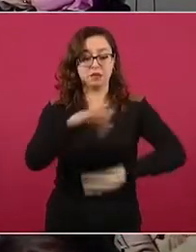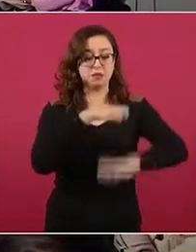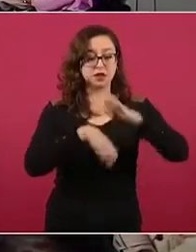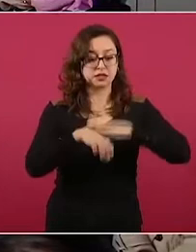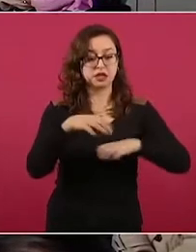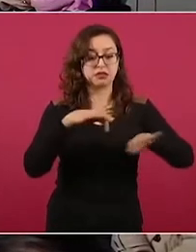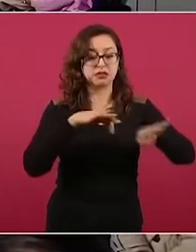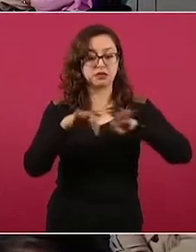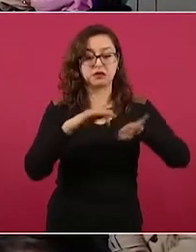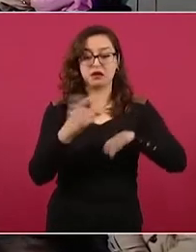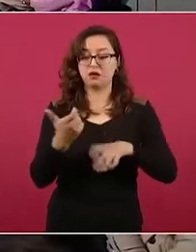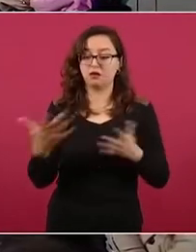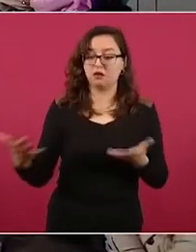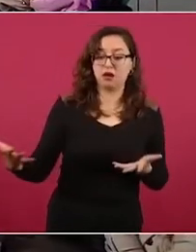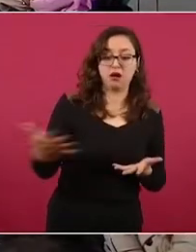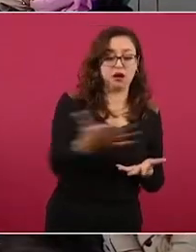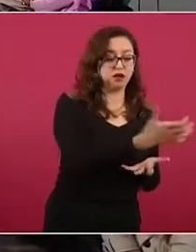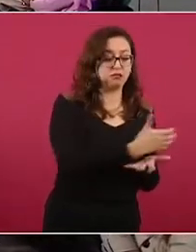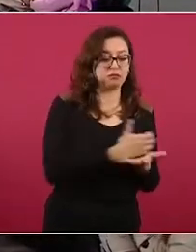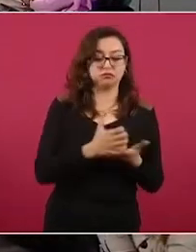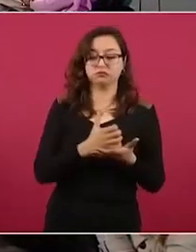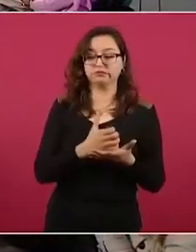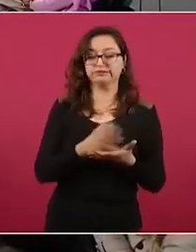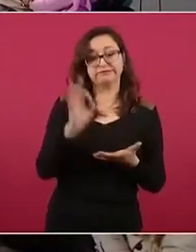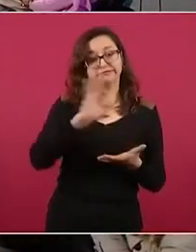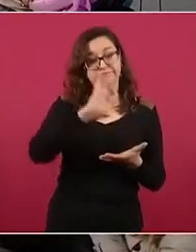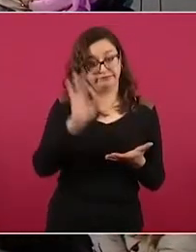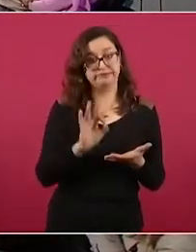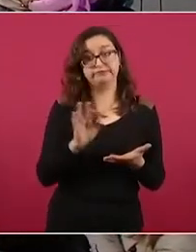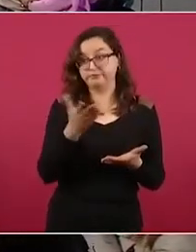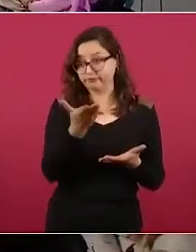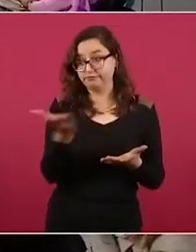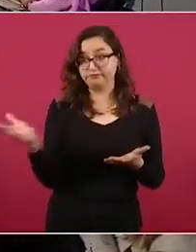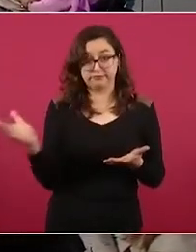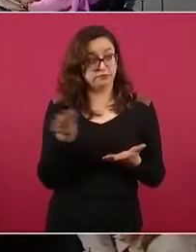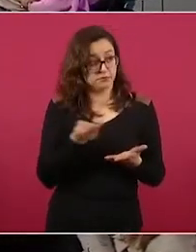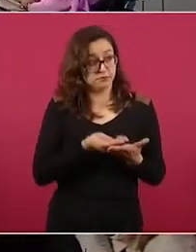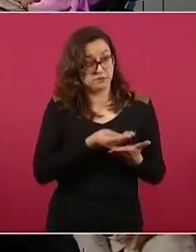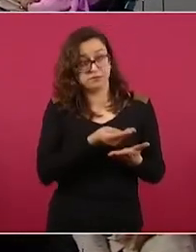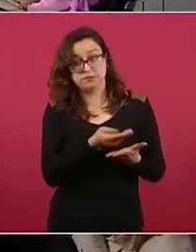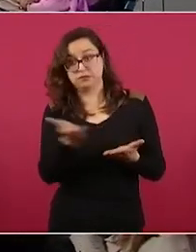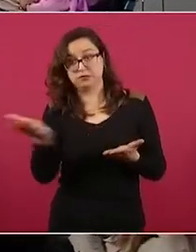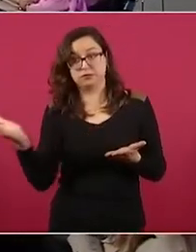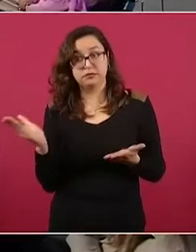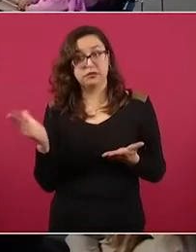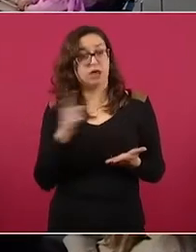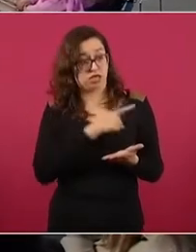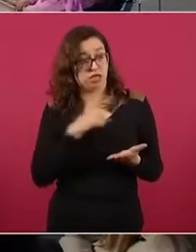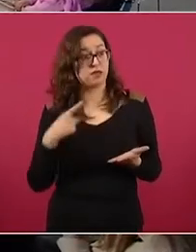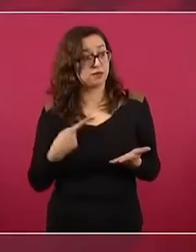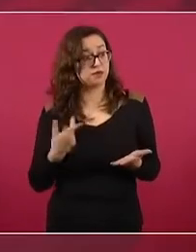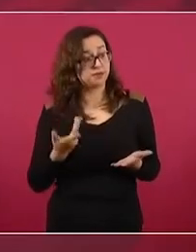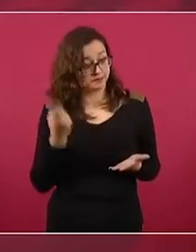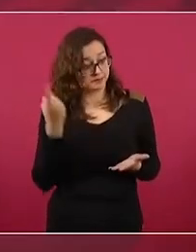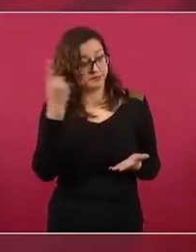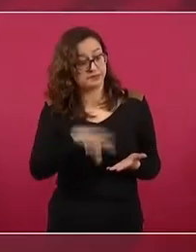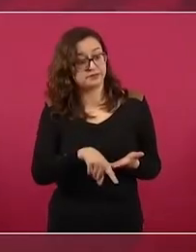y el aumento de las remesas.